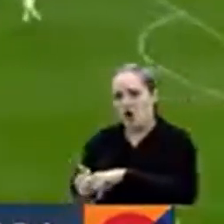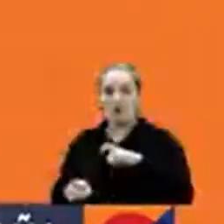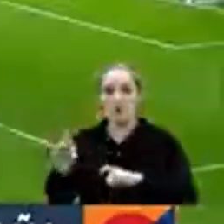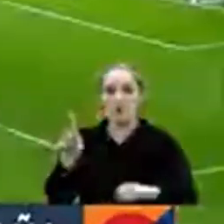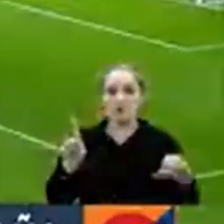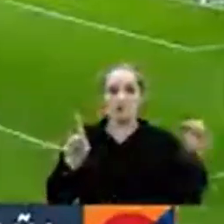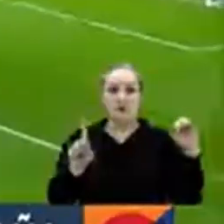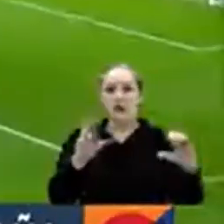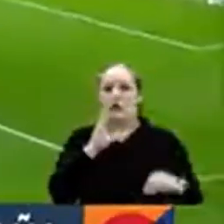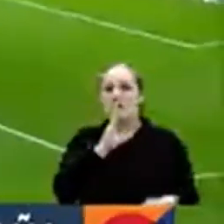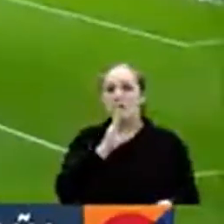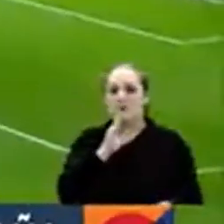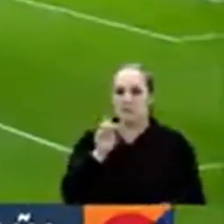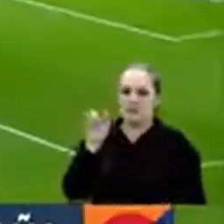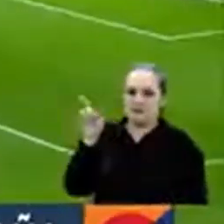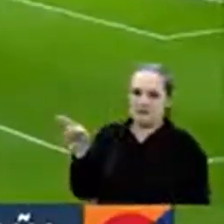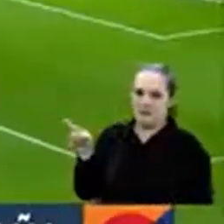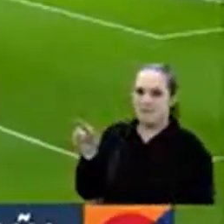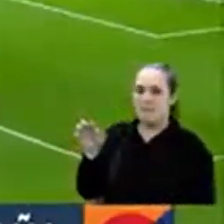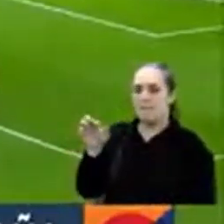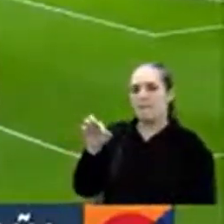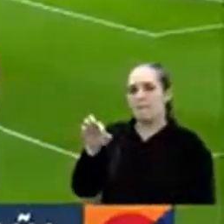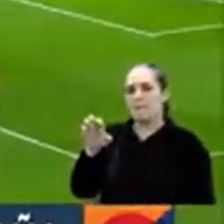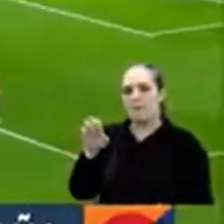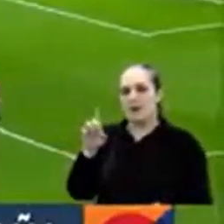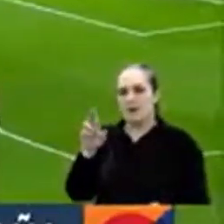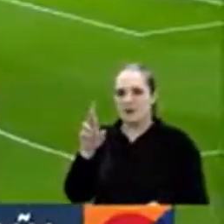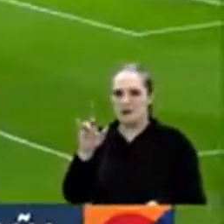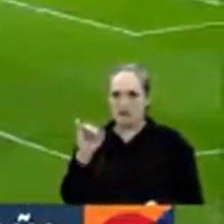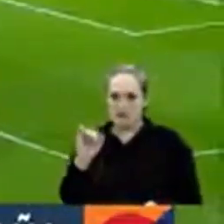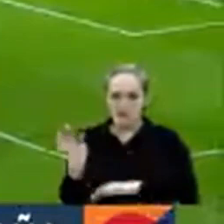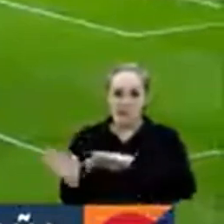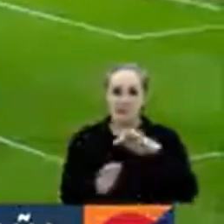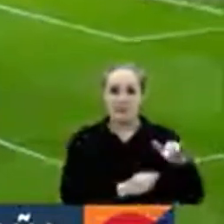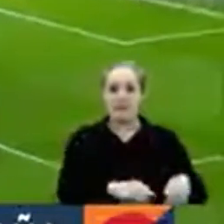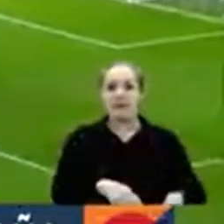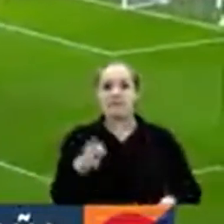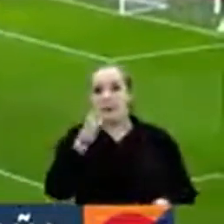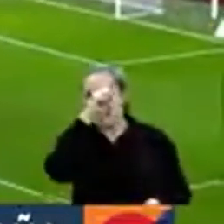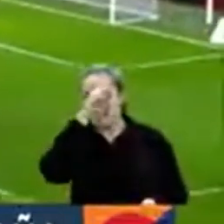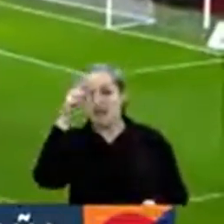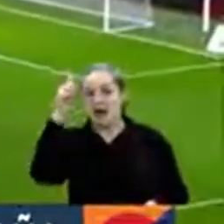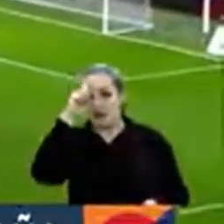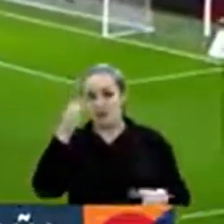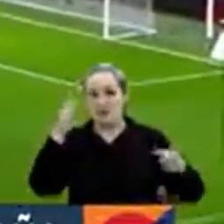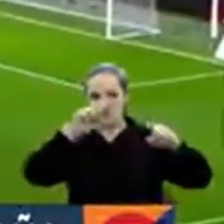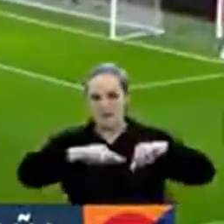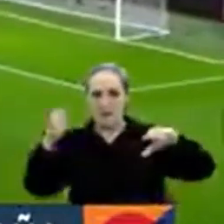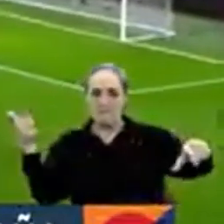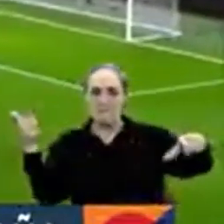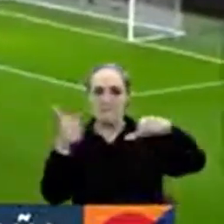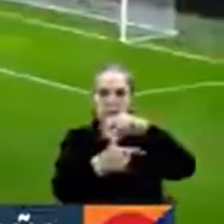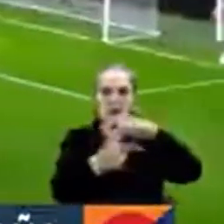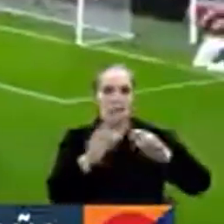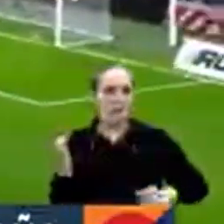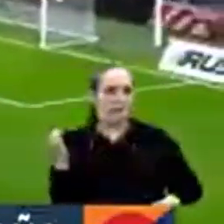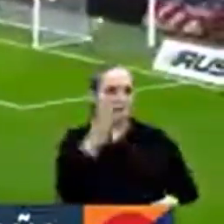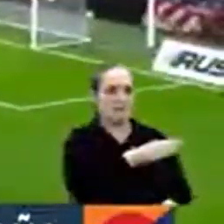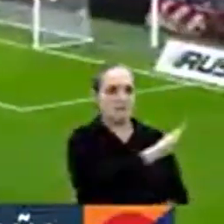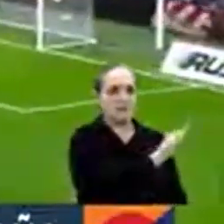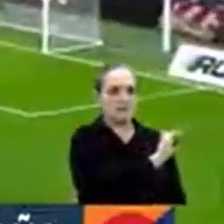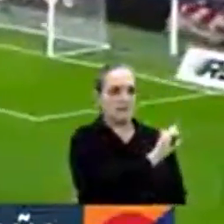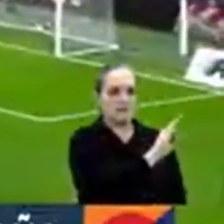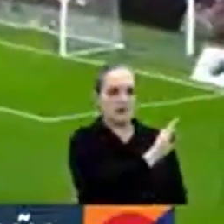En España, su escolta, el Real Madrid, no le pierde pisada y venció en el difícil nuevo San Mamés al Atlético de Bilbao.